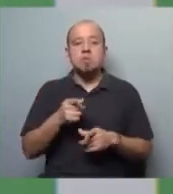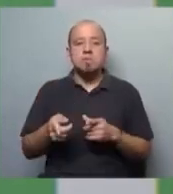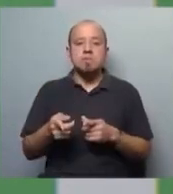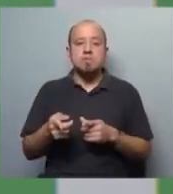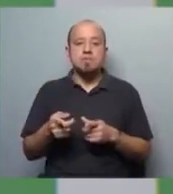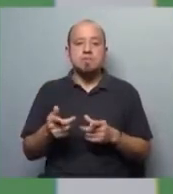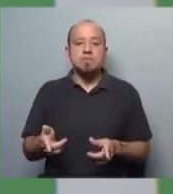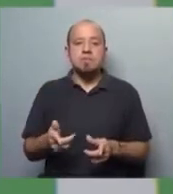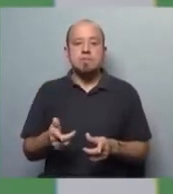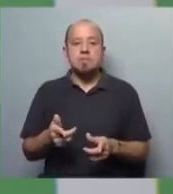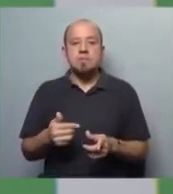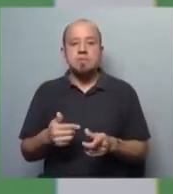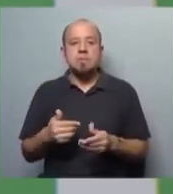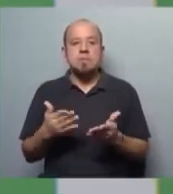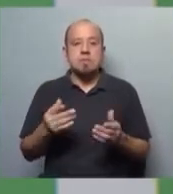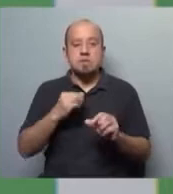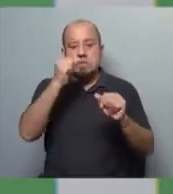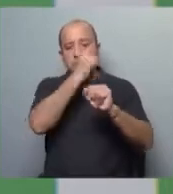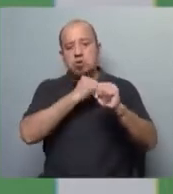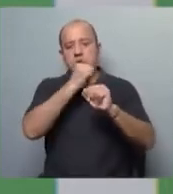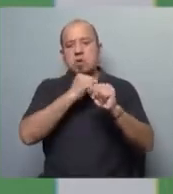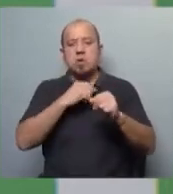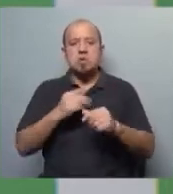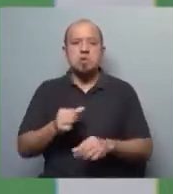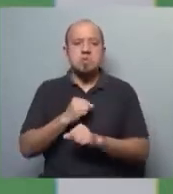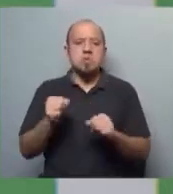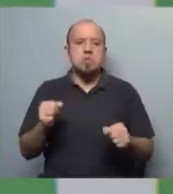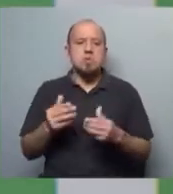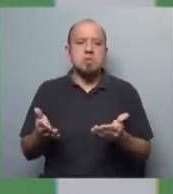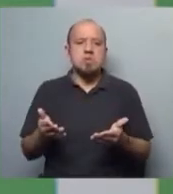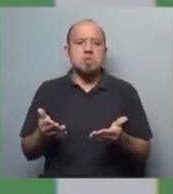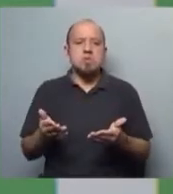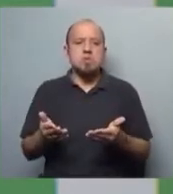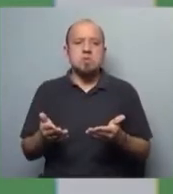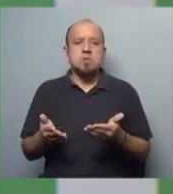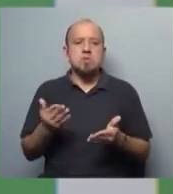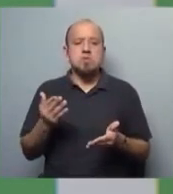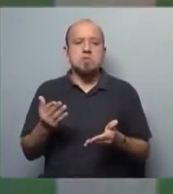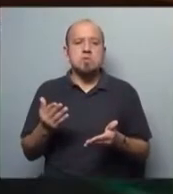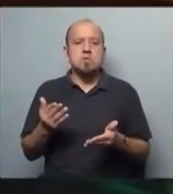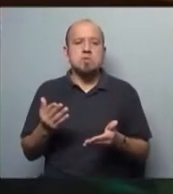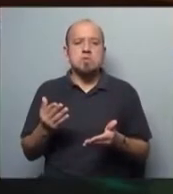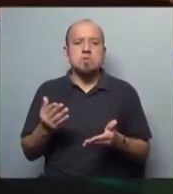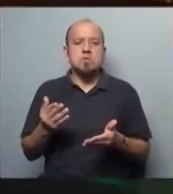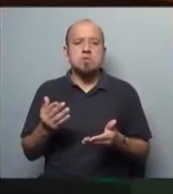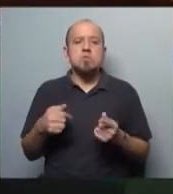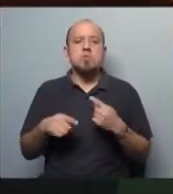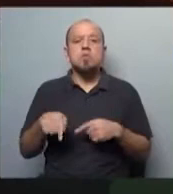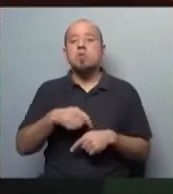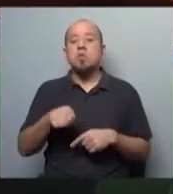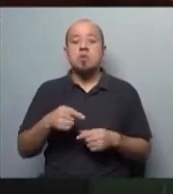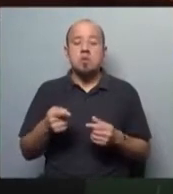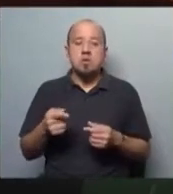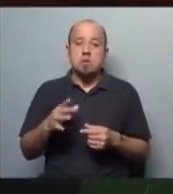armados con tecnología capaz de cualquier, al nivel de cualquier ejército o cuerpo policial, ¿de dónde sale eso?